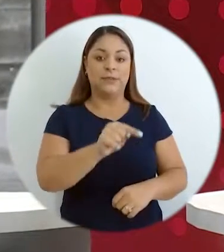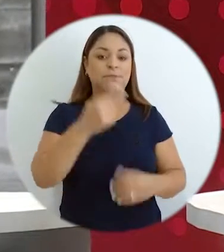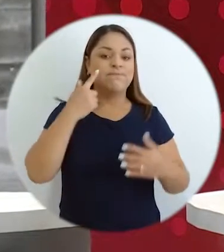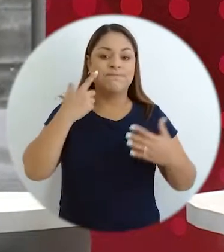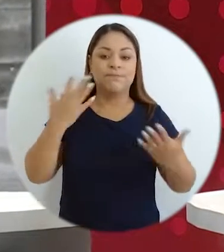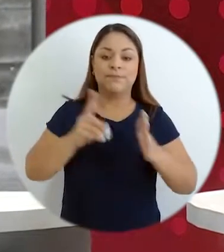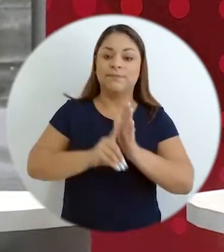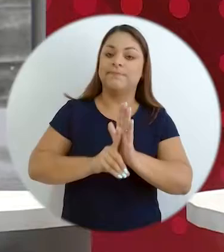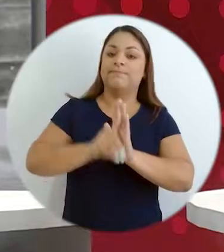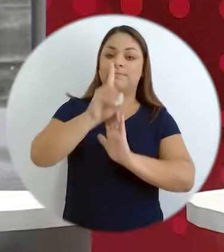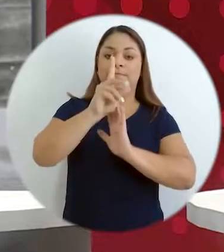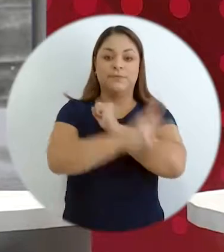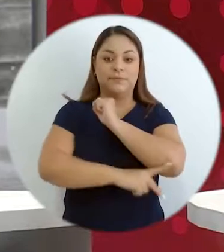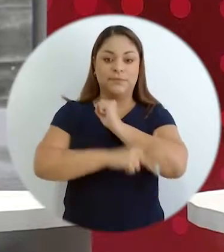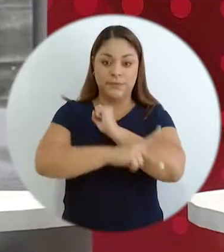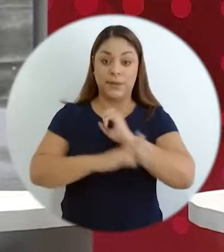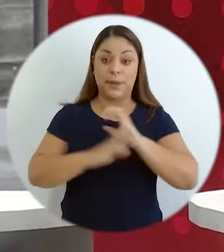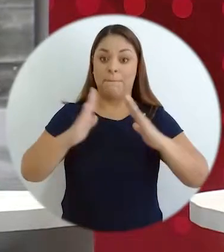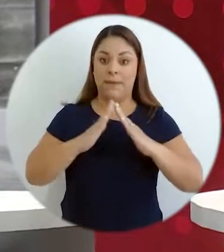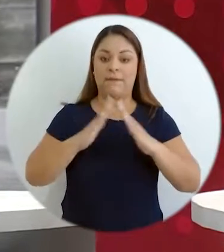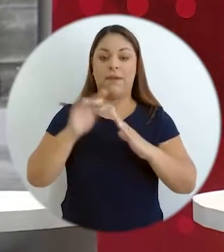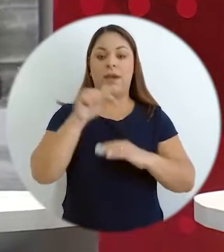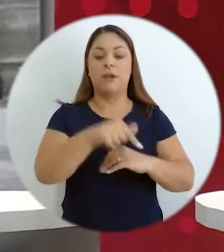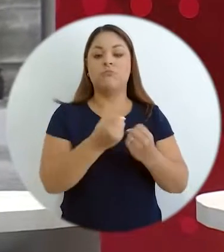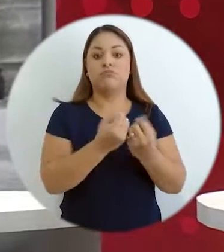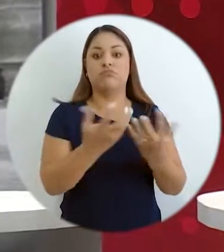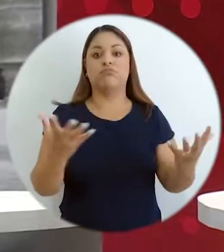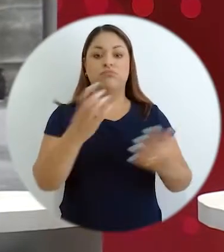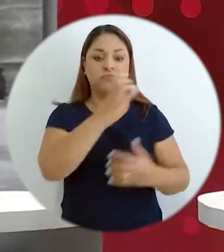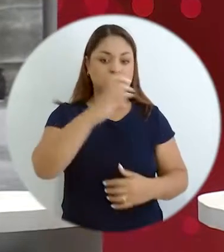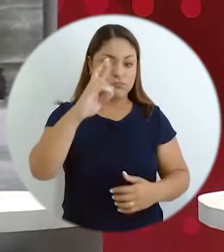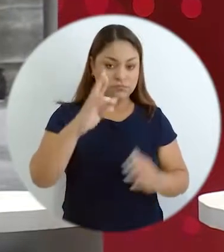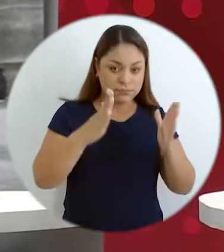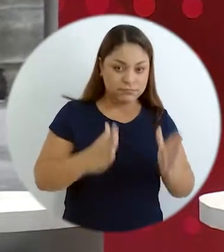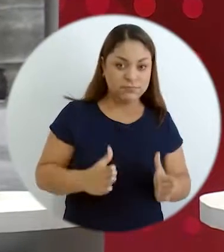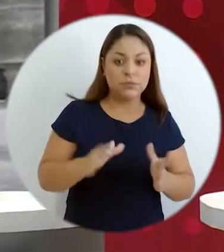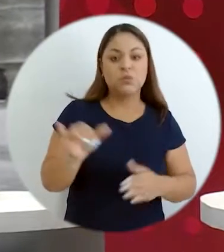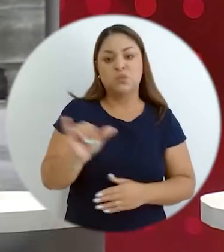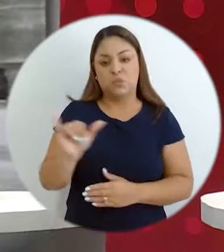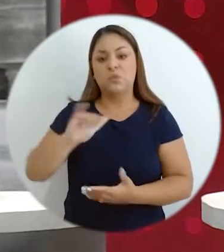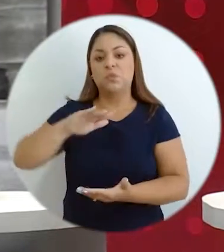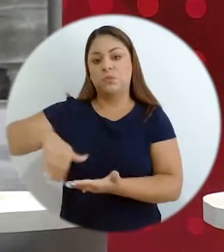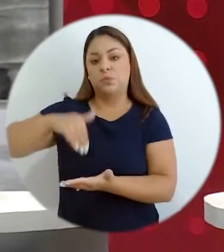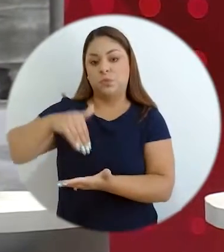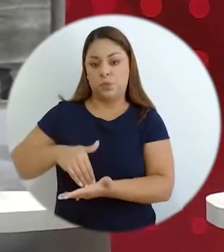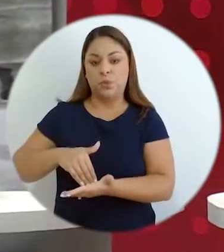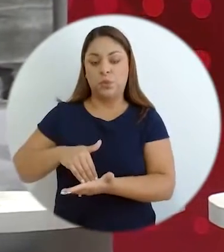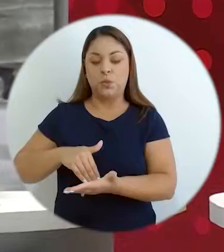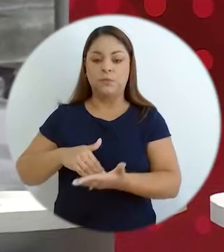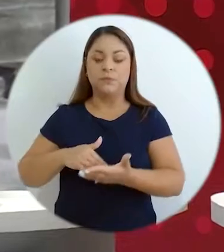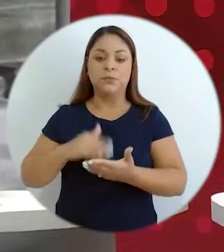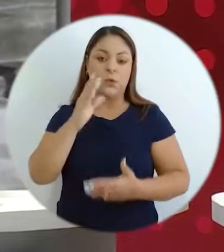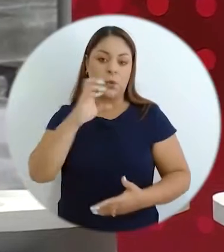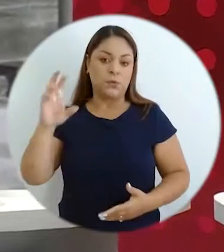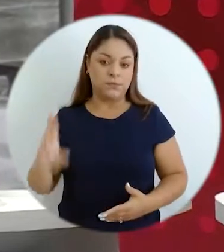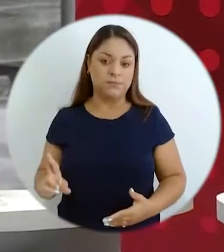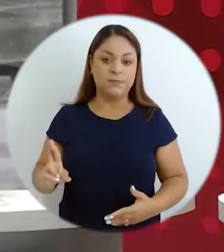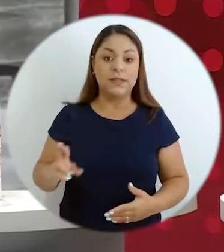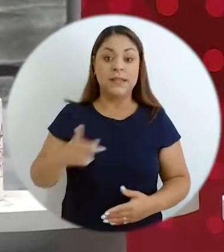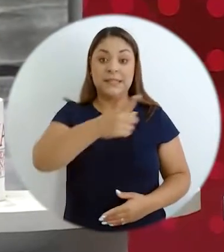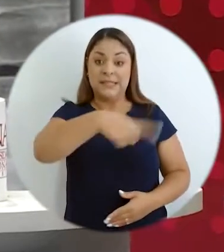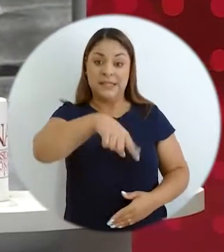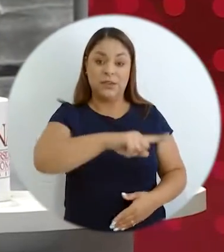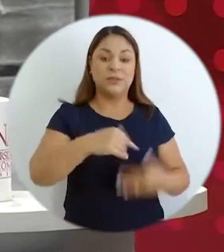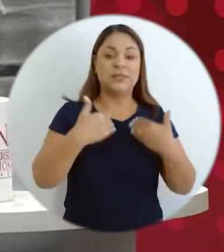viven tantos costarricenses como los que viven en la parte central del país y quienes experimentan